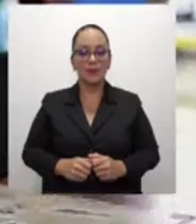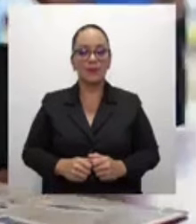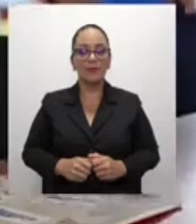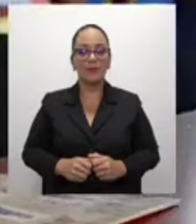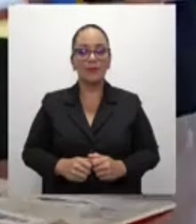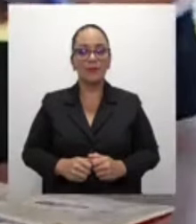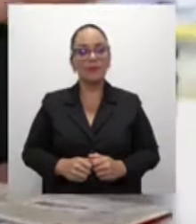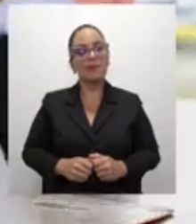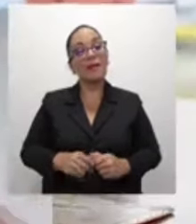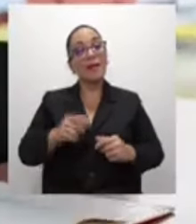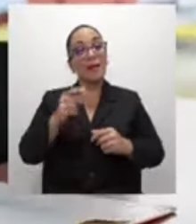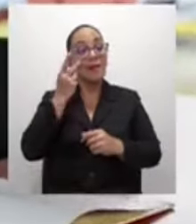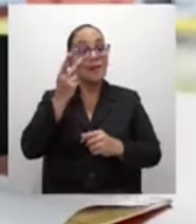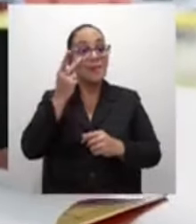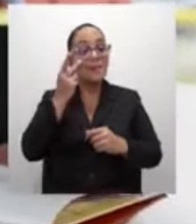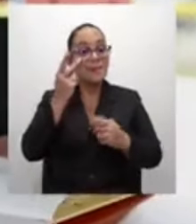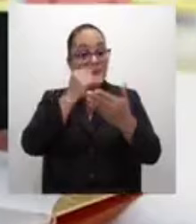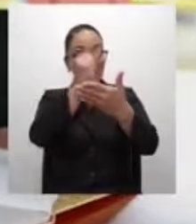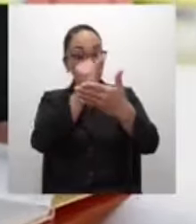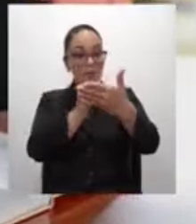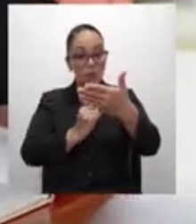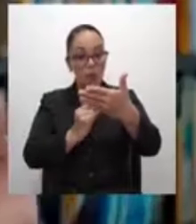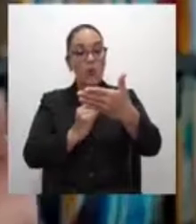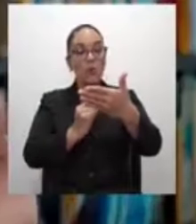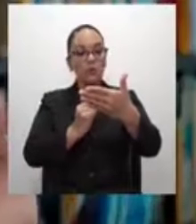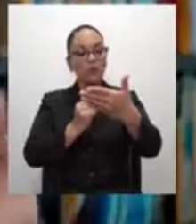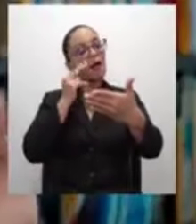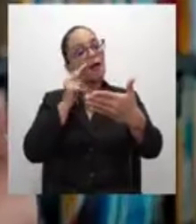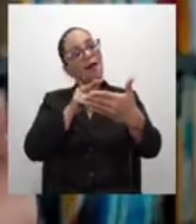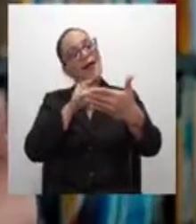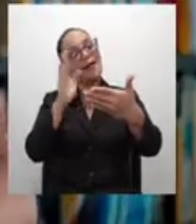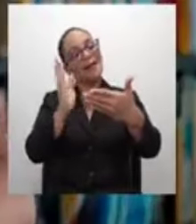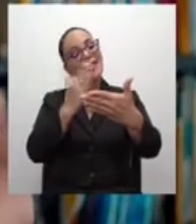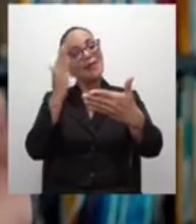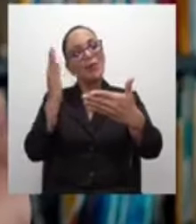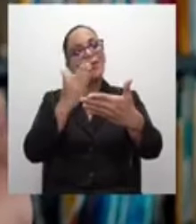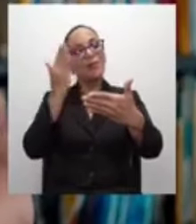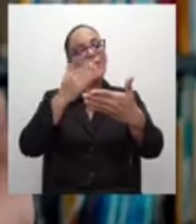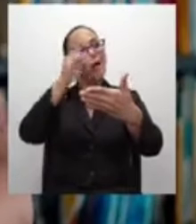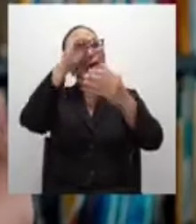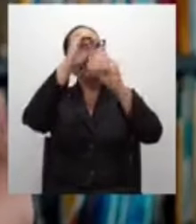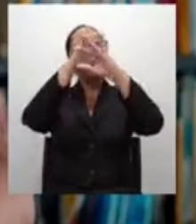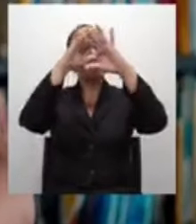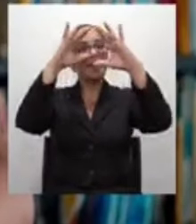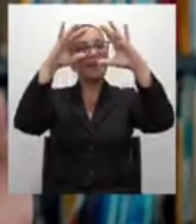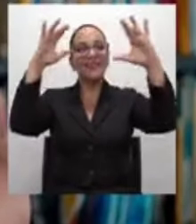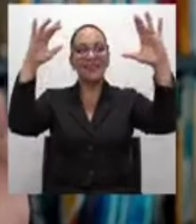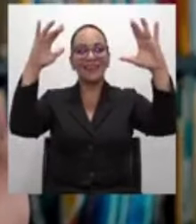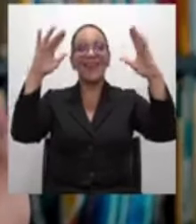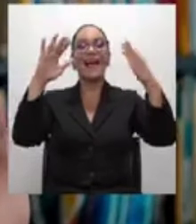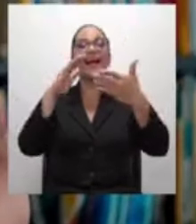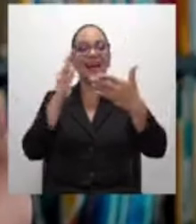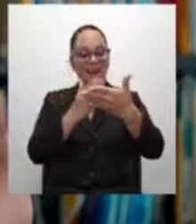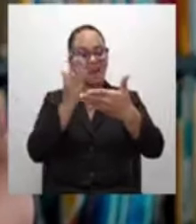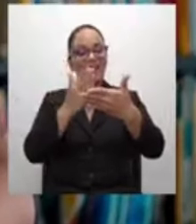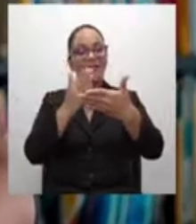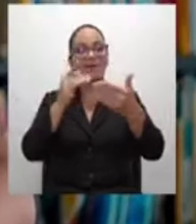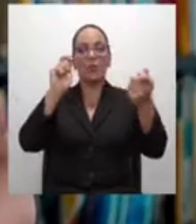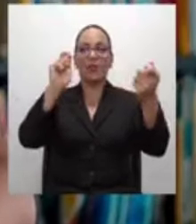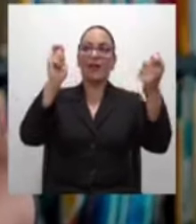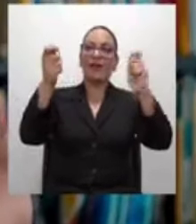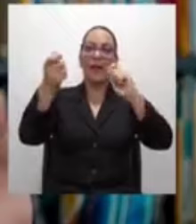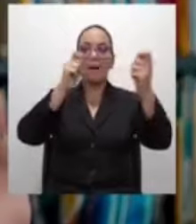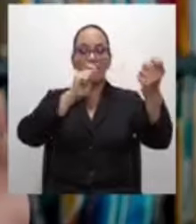A donde ves las imágenes que tal vez pueda tener el libro, tú imaginas cómo es y hasta puedes cambiarlo y